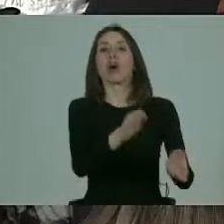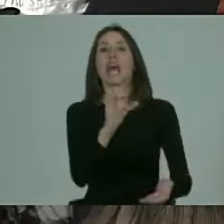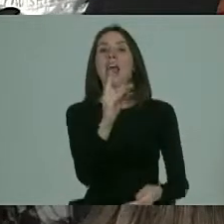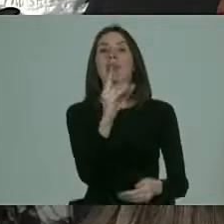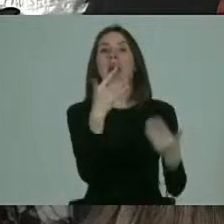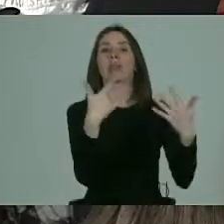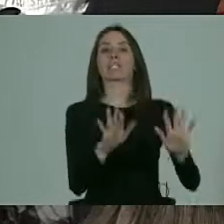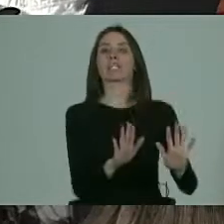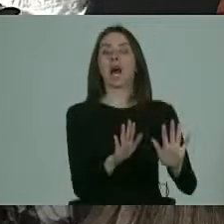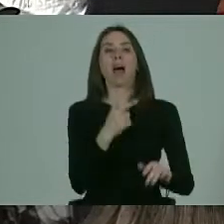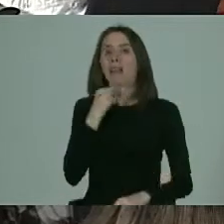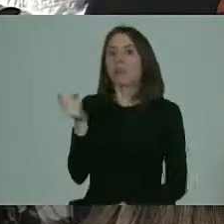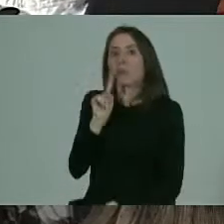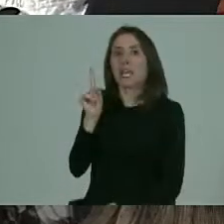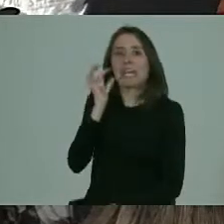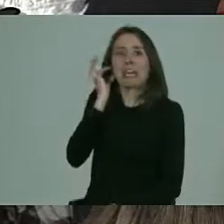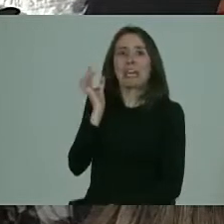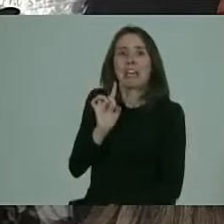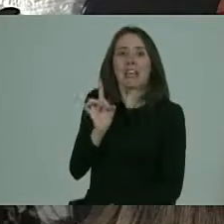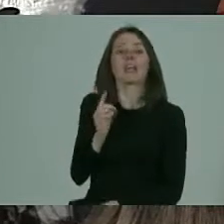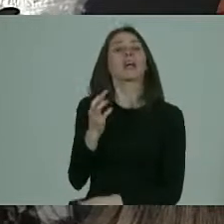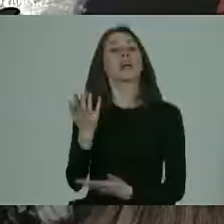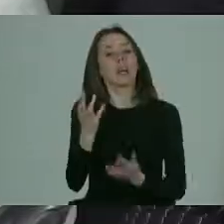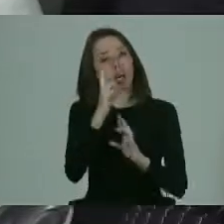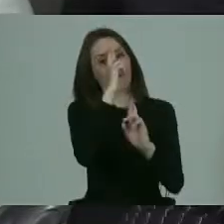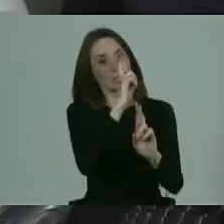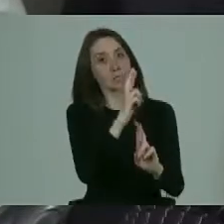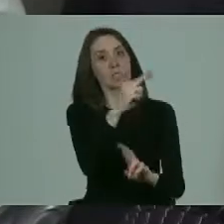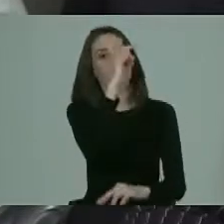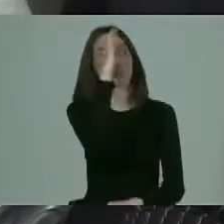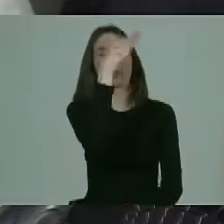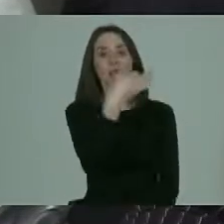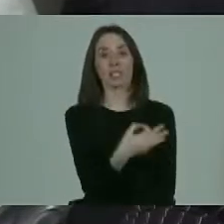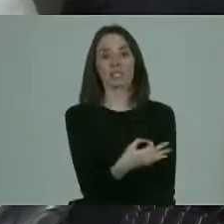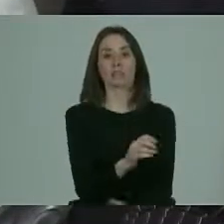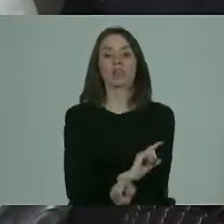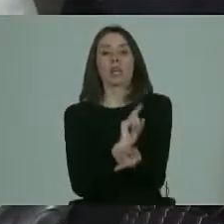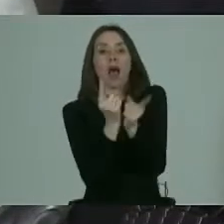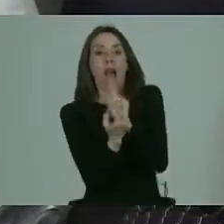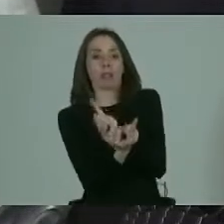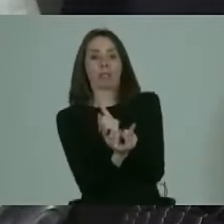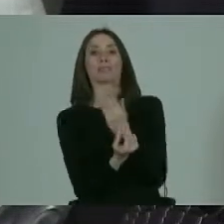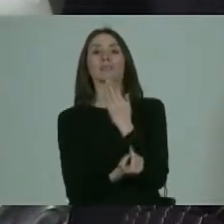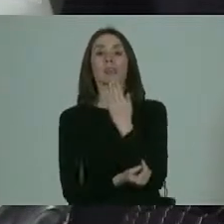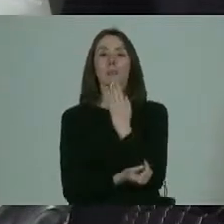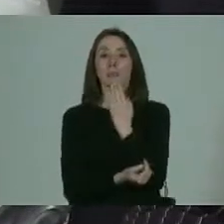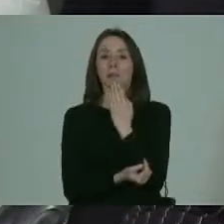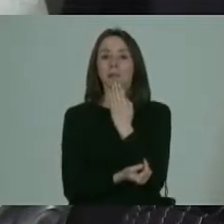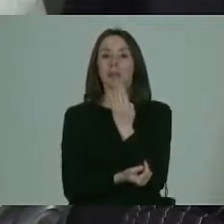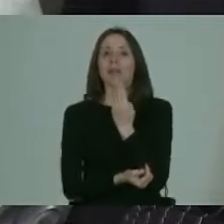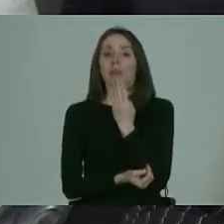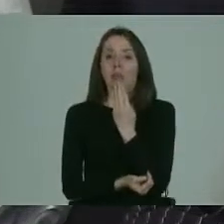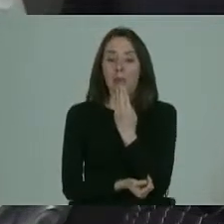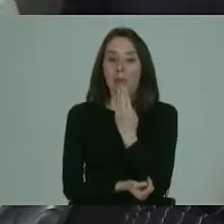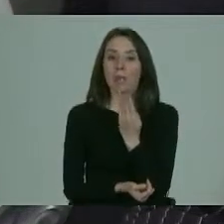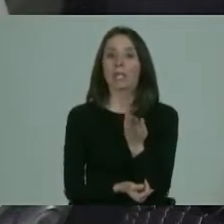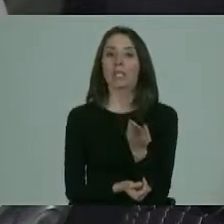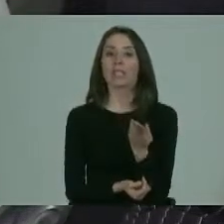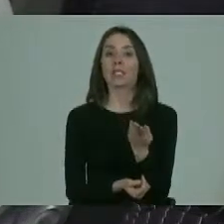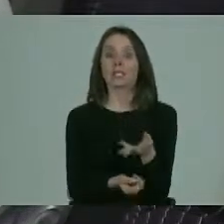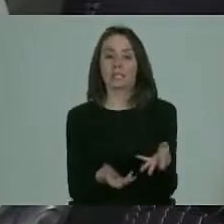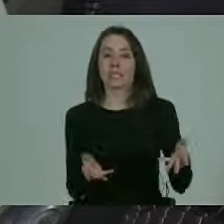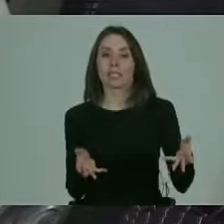ella no quería. Entonces, ¿por qué no se respeta también esa decisión? Y viceversa. O sea, también se incita.